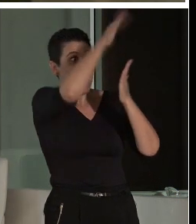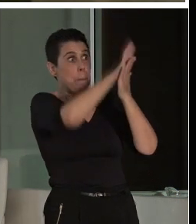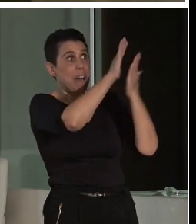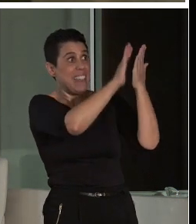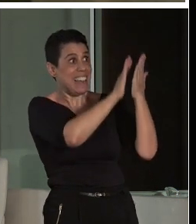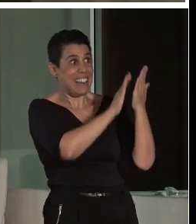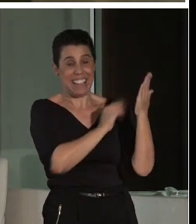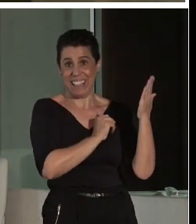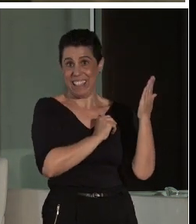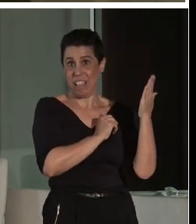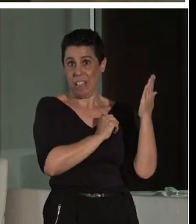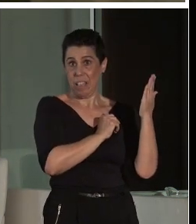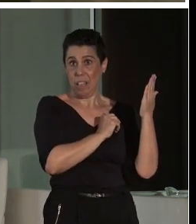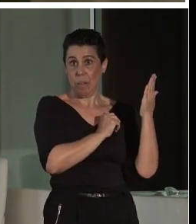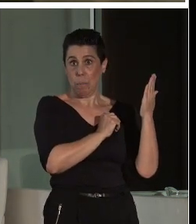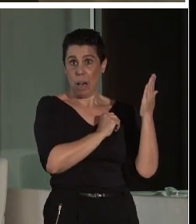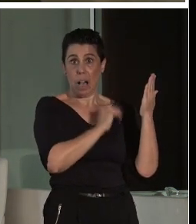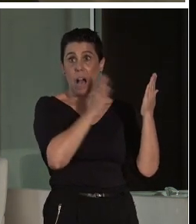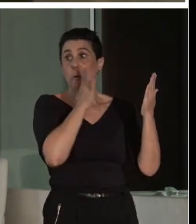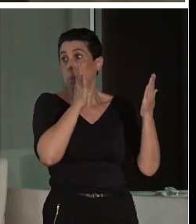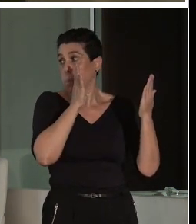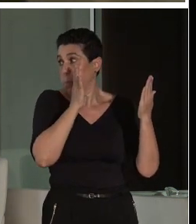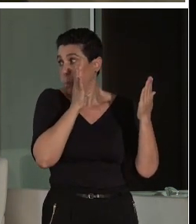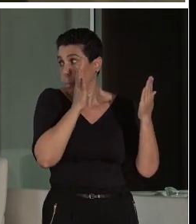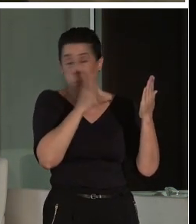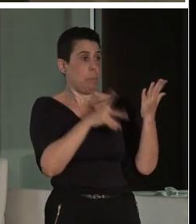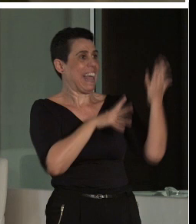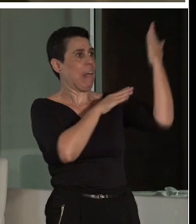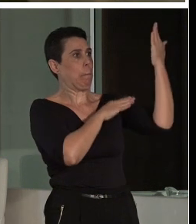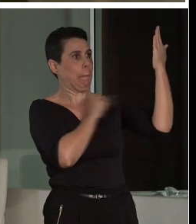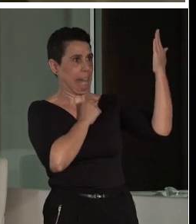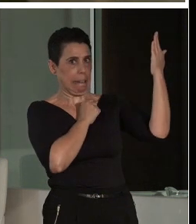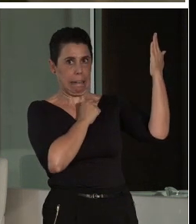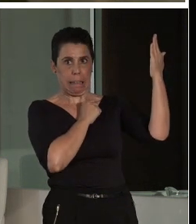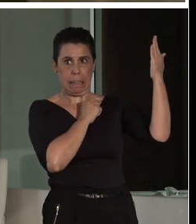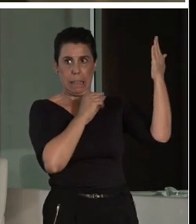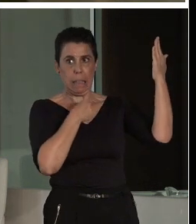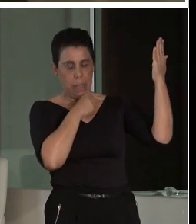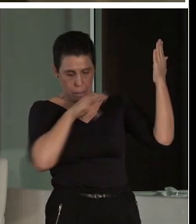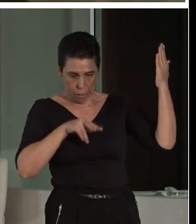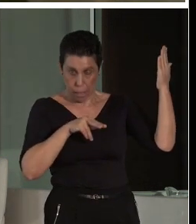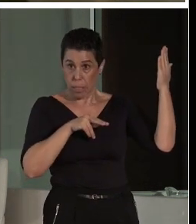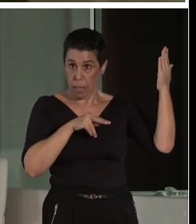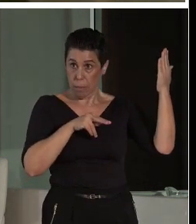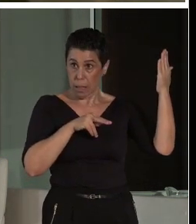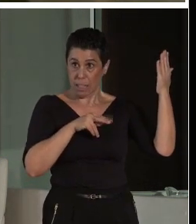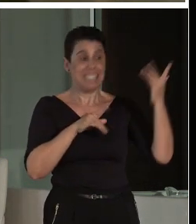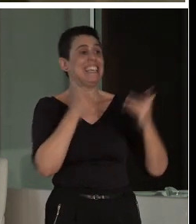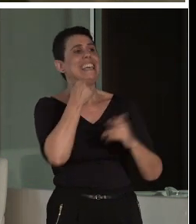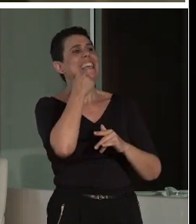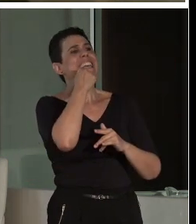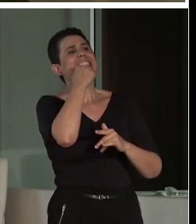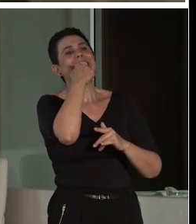de acuedu de conducción a ras de suelo. No me vas a poner el panel aquí y yo voy a estar mirando hacia abajo. Hay una cosa que se llama